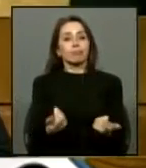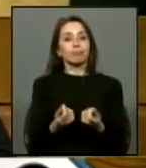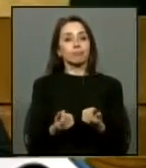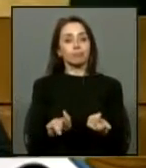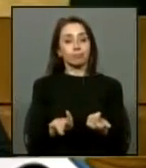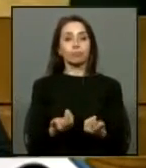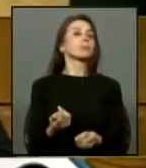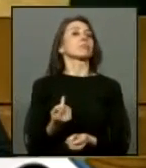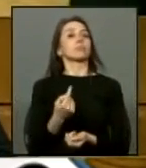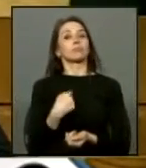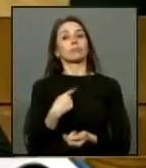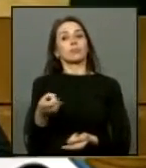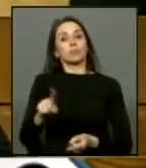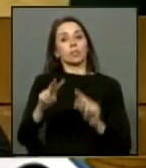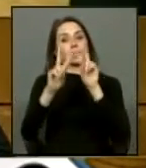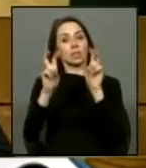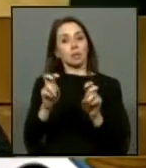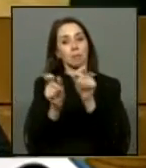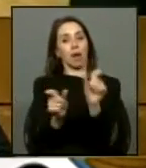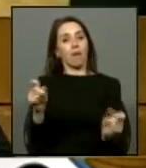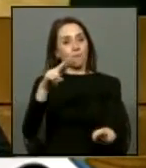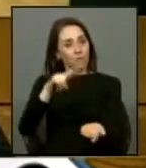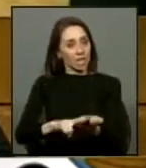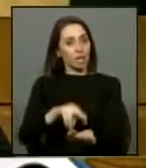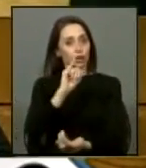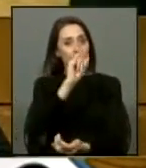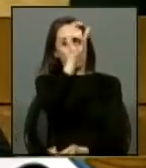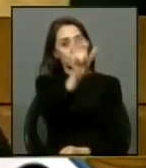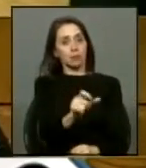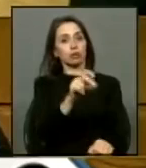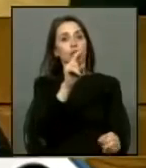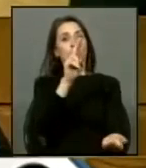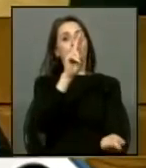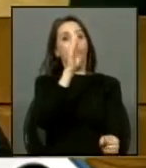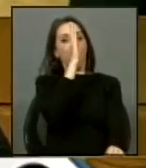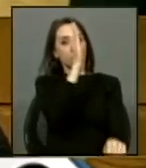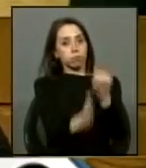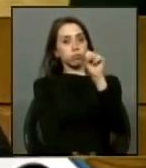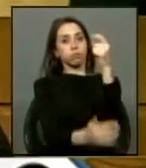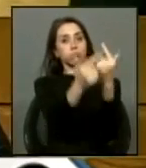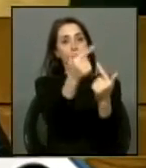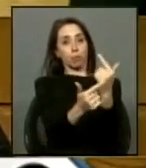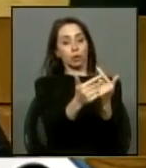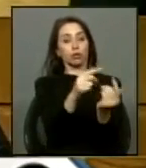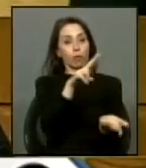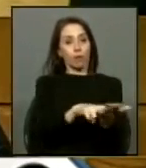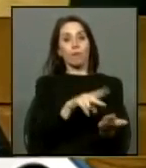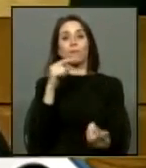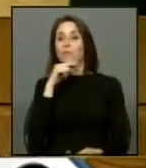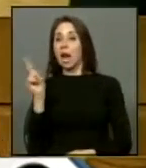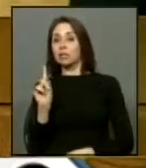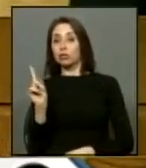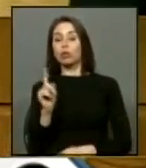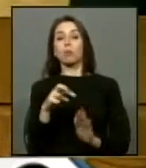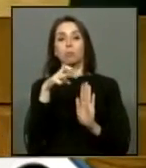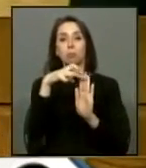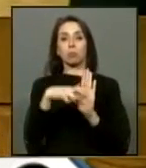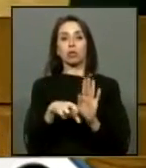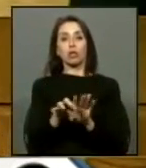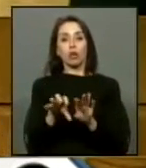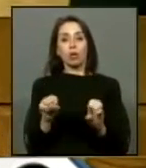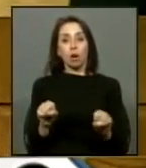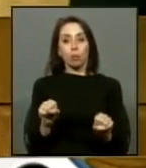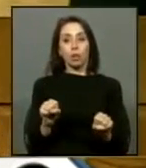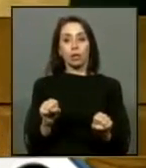si yo vuelvo al tema de los verdaderos exonerados ya no los falsos la verdad es que el proyecto de resolución que